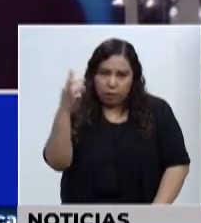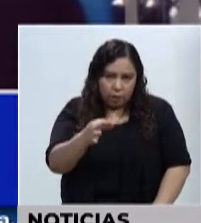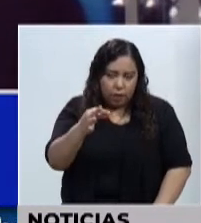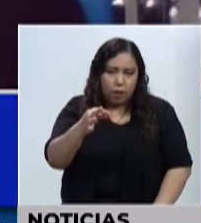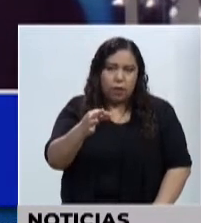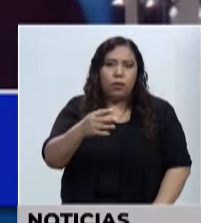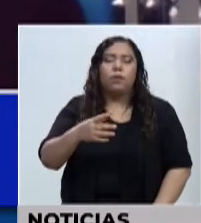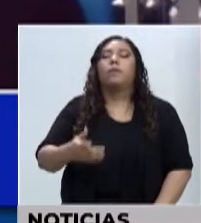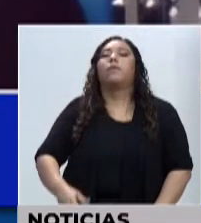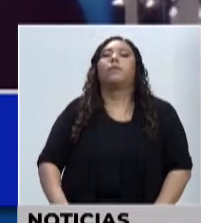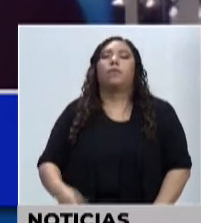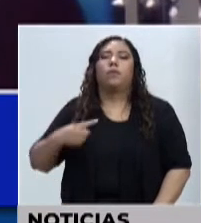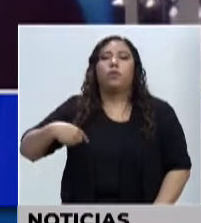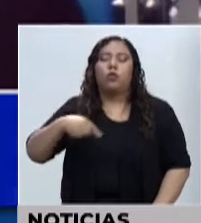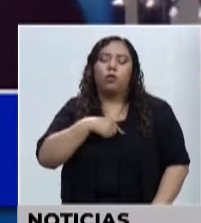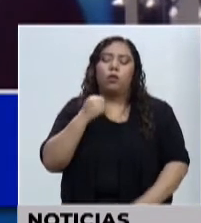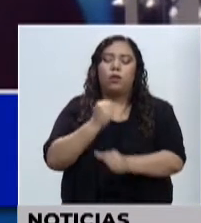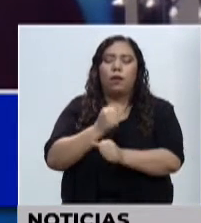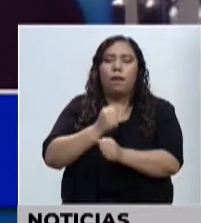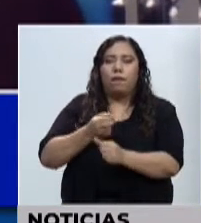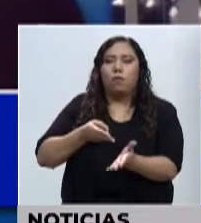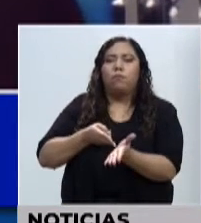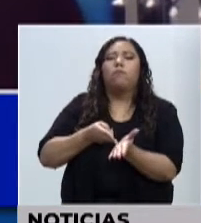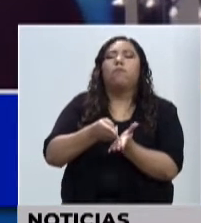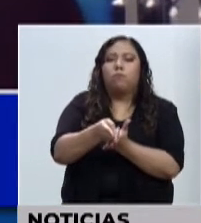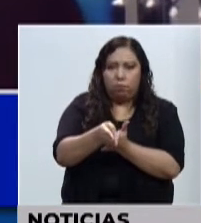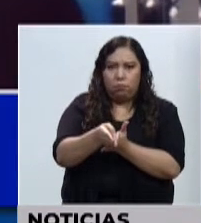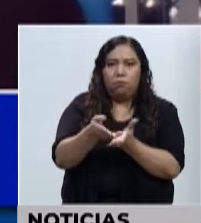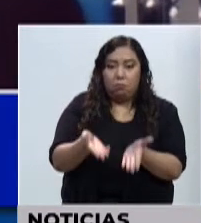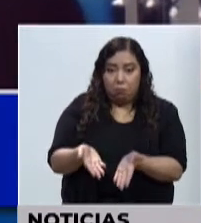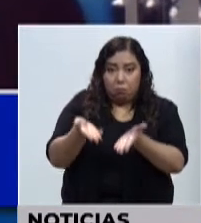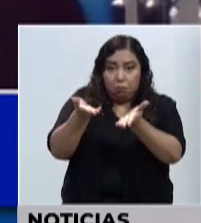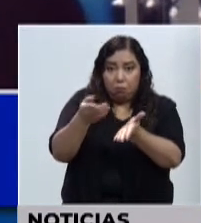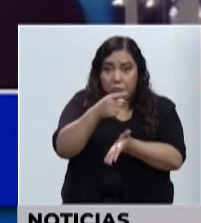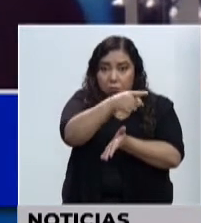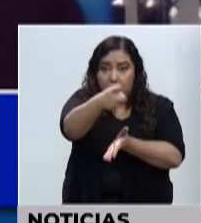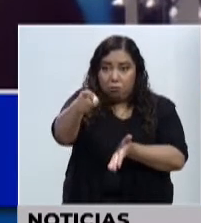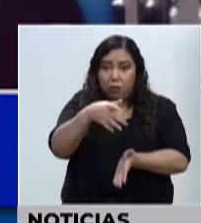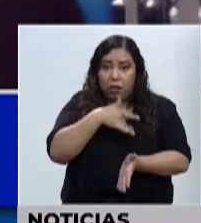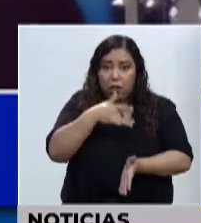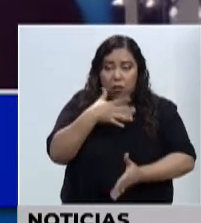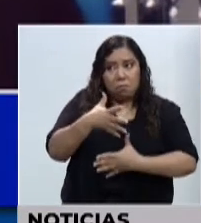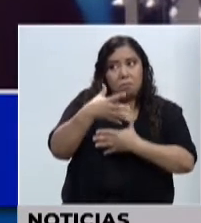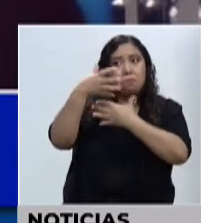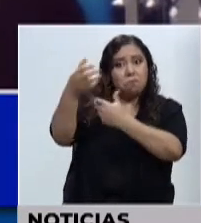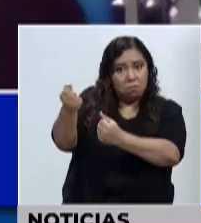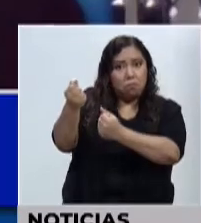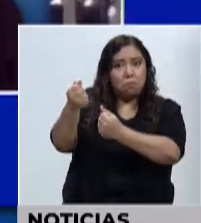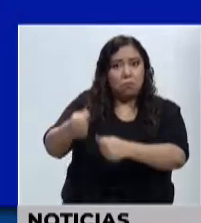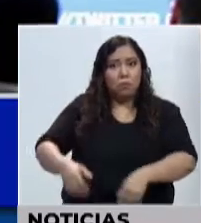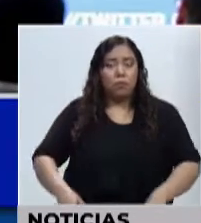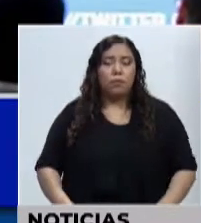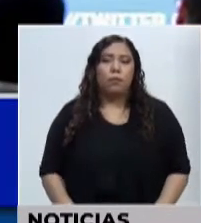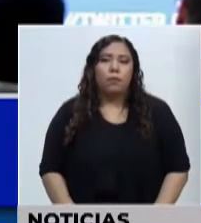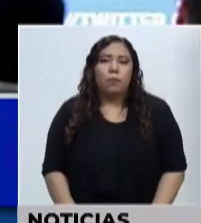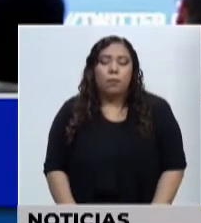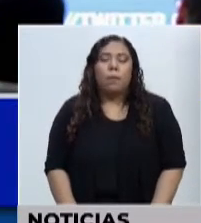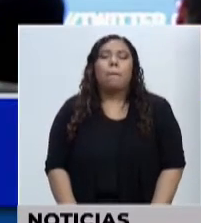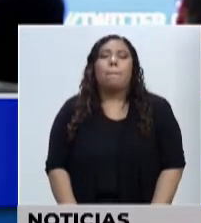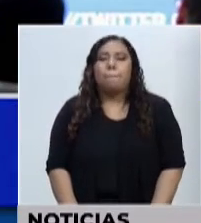confianza a través de un trabajo bien transparente y rendiendo poder. Sin duda alguna,